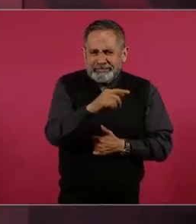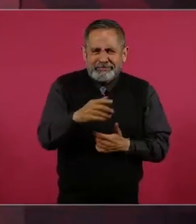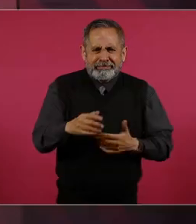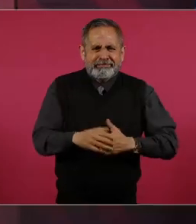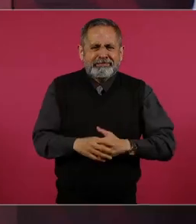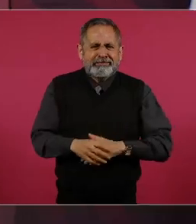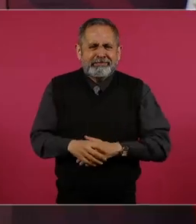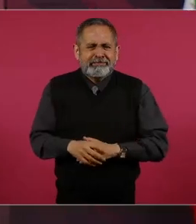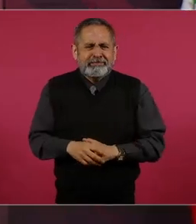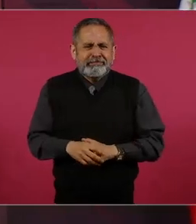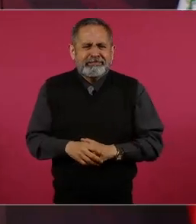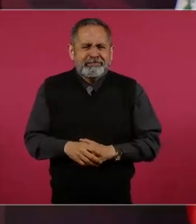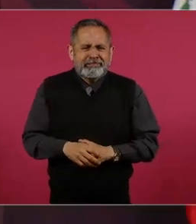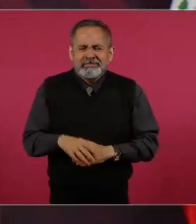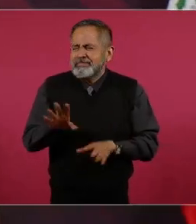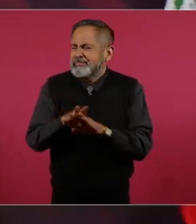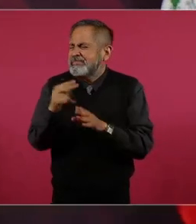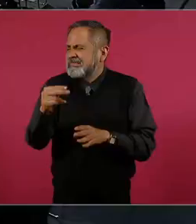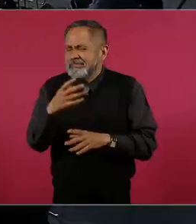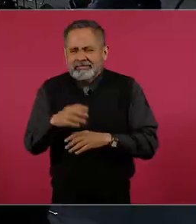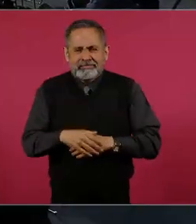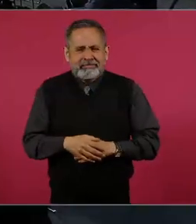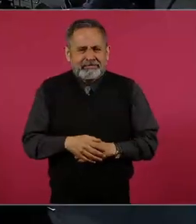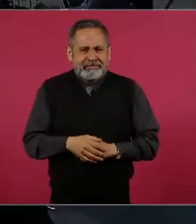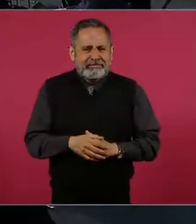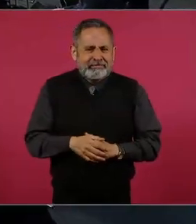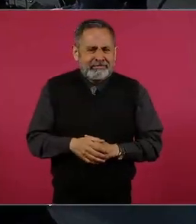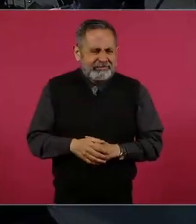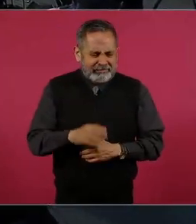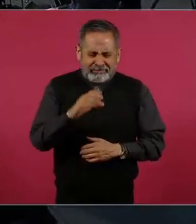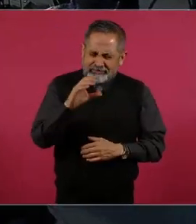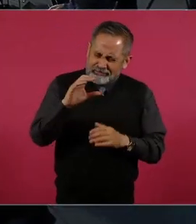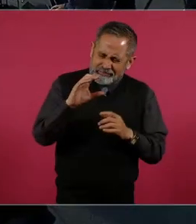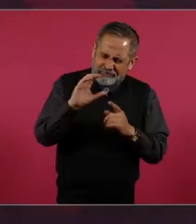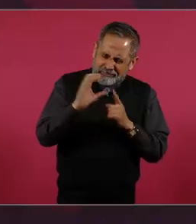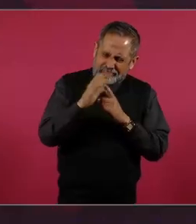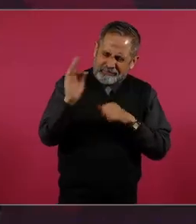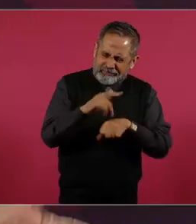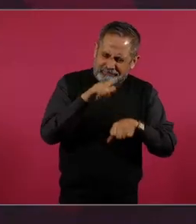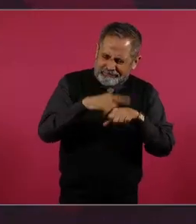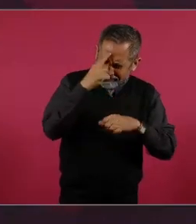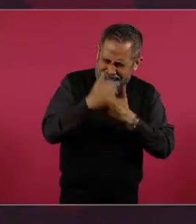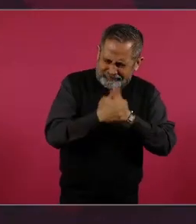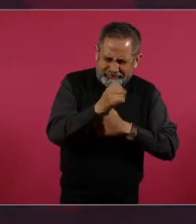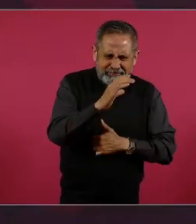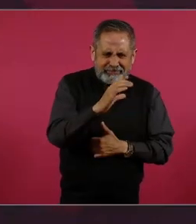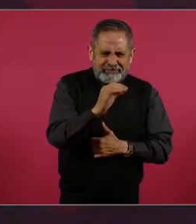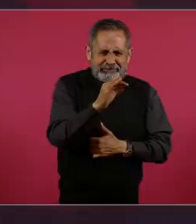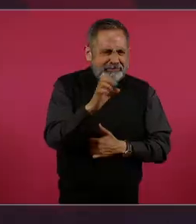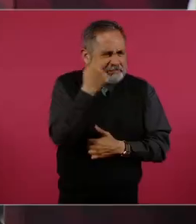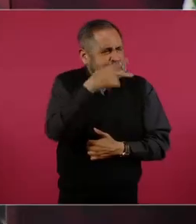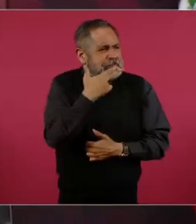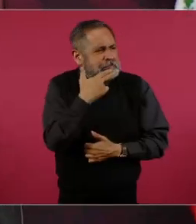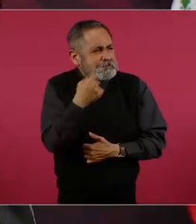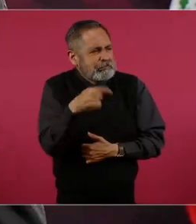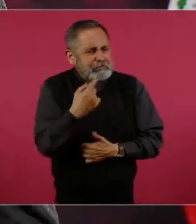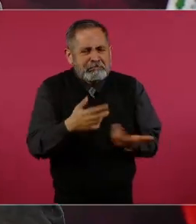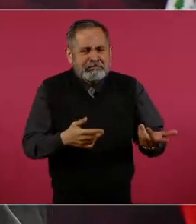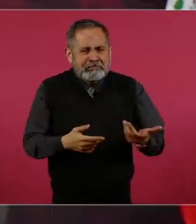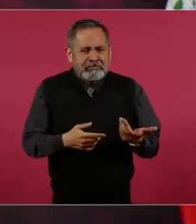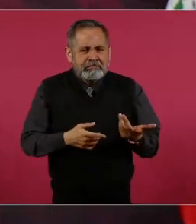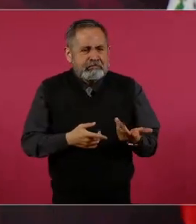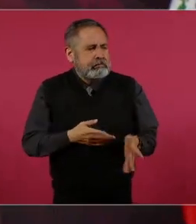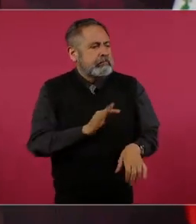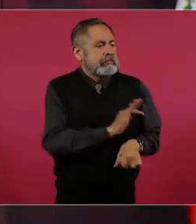Comisión. ¿Comisión, cómo se llama eso? Federal de Competencia. Federal de Competencia. ¿Para qué sirve? Para estar